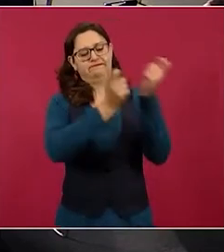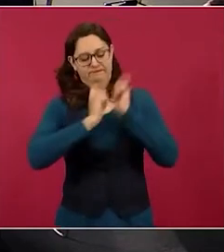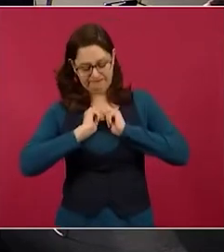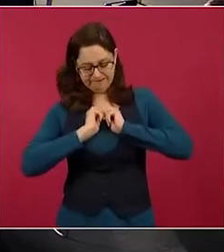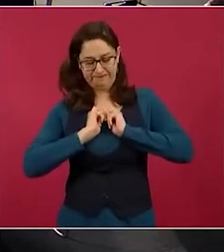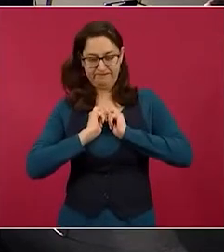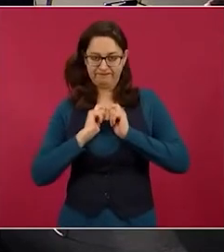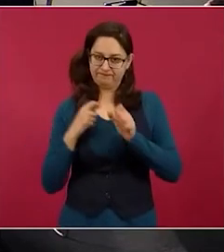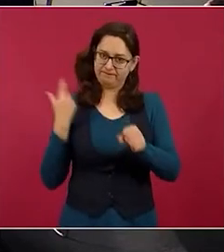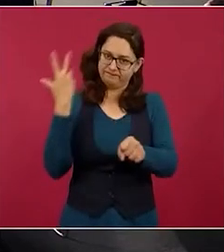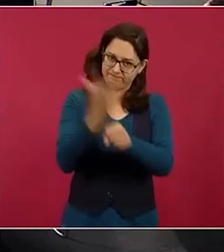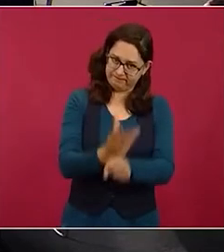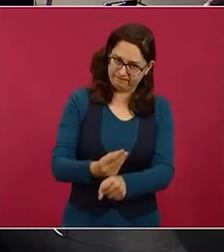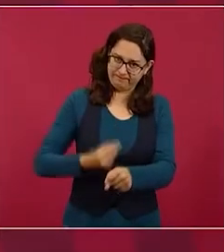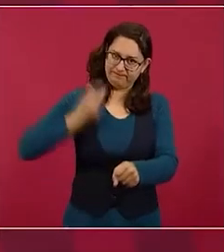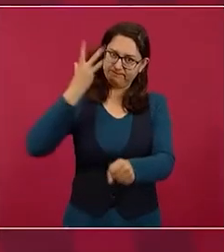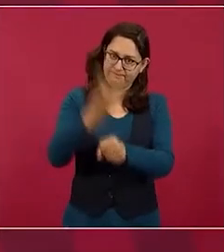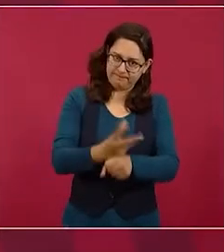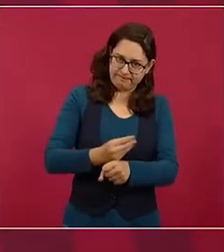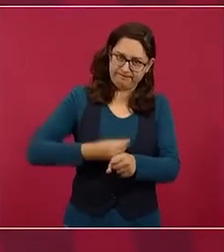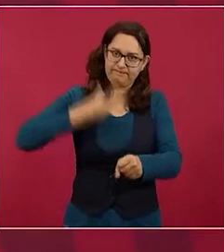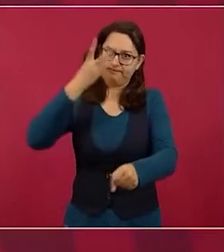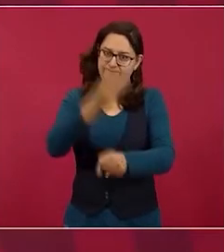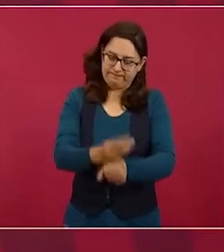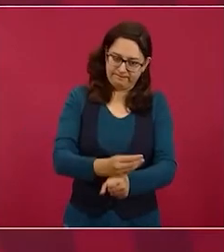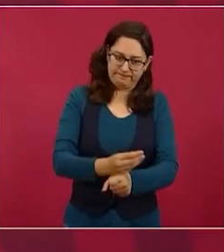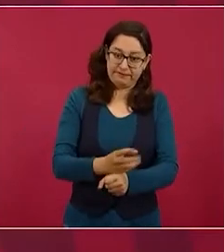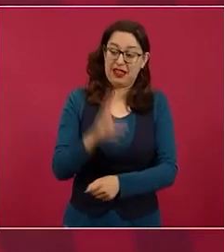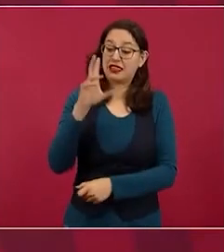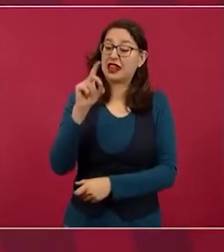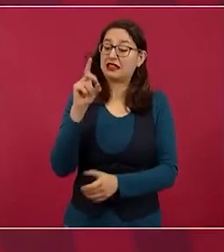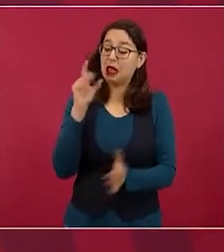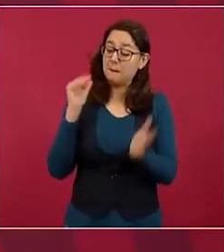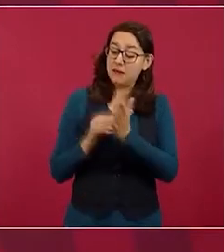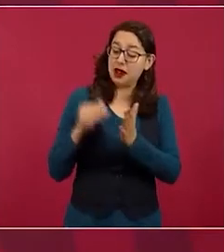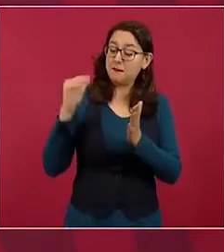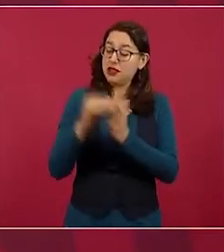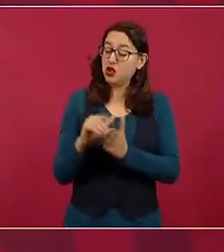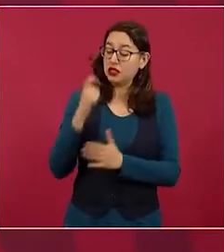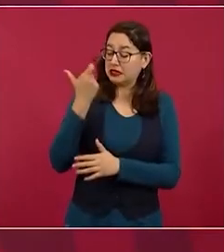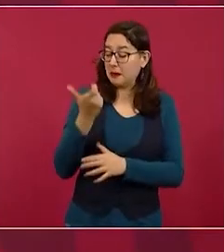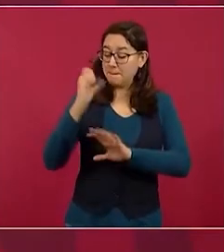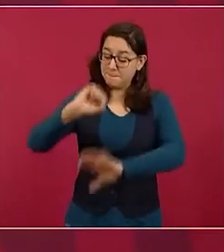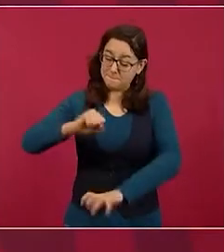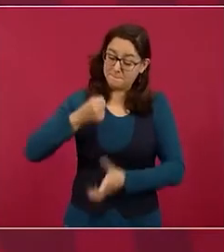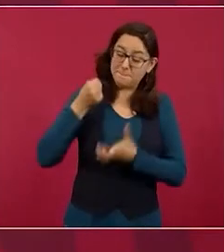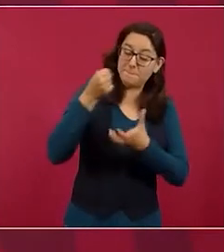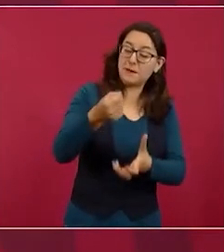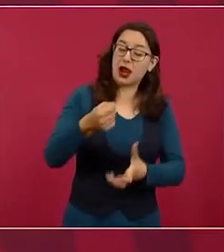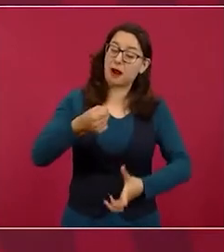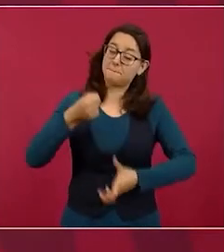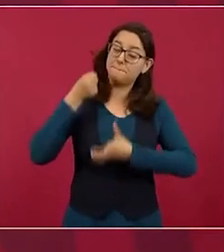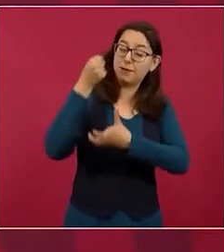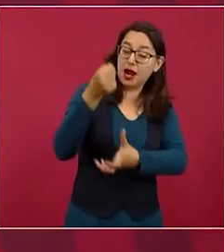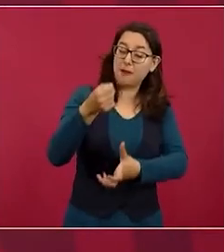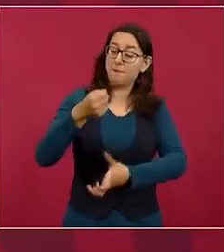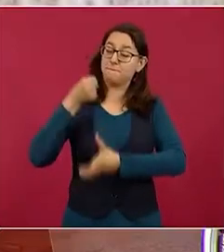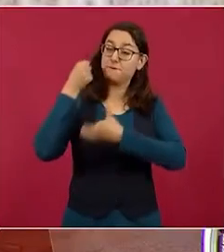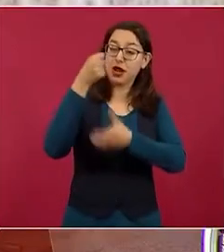más de 30 mil millones de pesos en rehabilitar las refinerías.